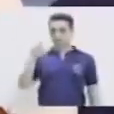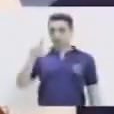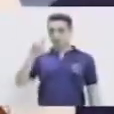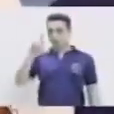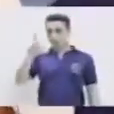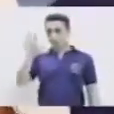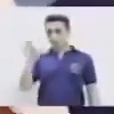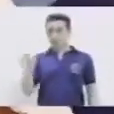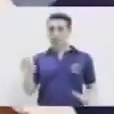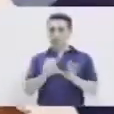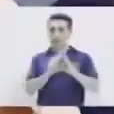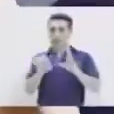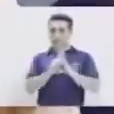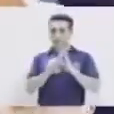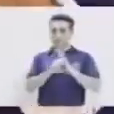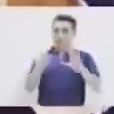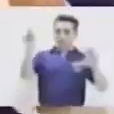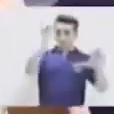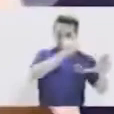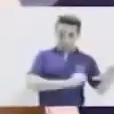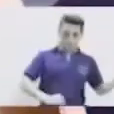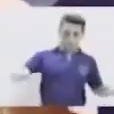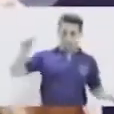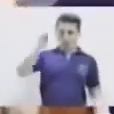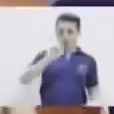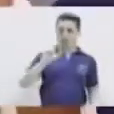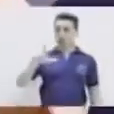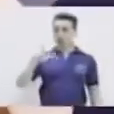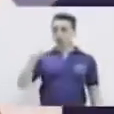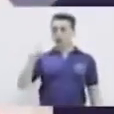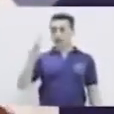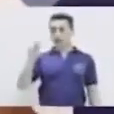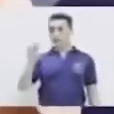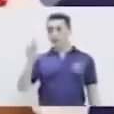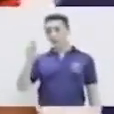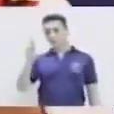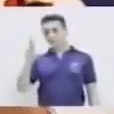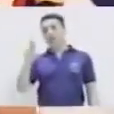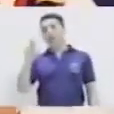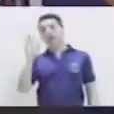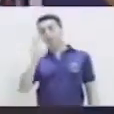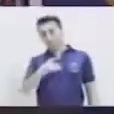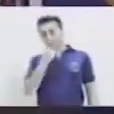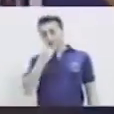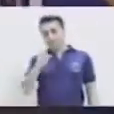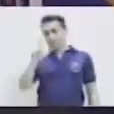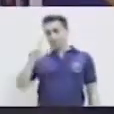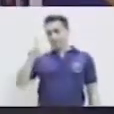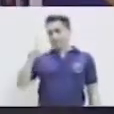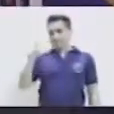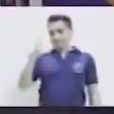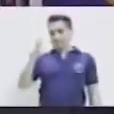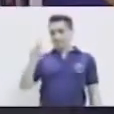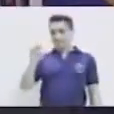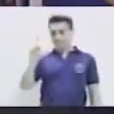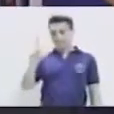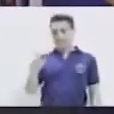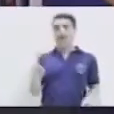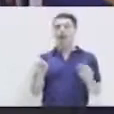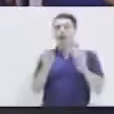clavel. Y luego sacas familia. ¿Qué palabras salen de clavel? Clavelito,